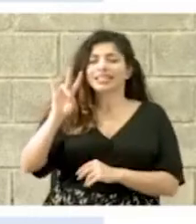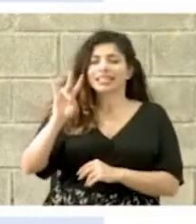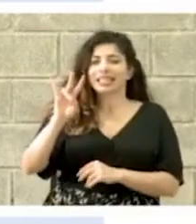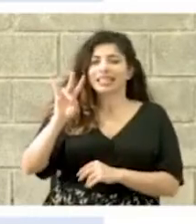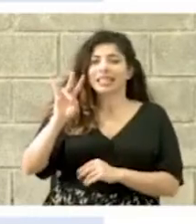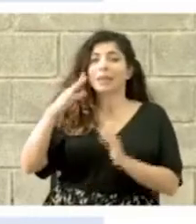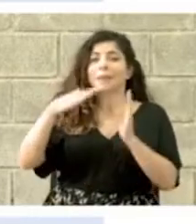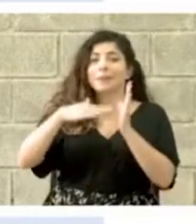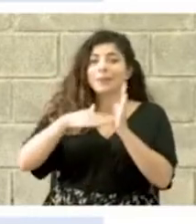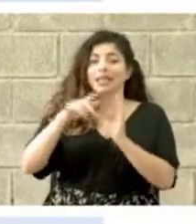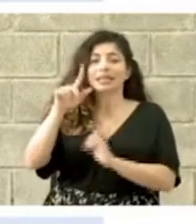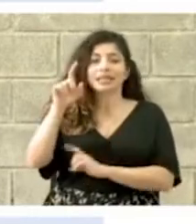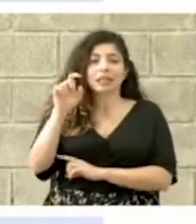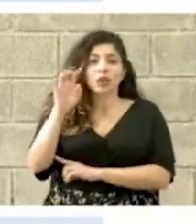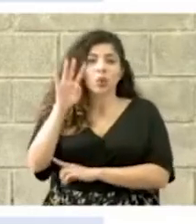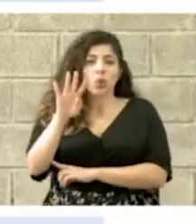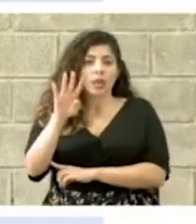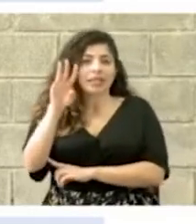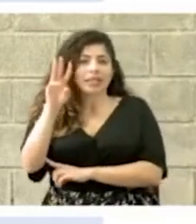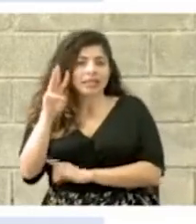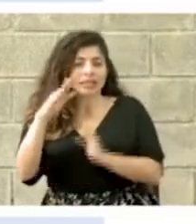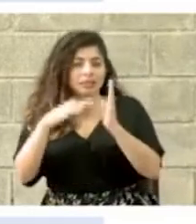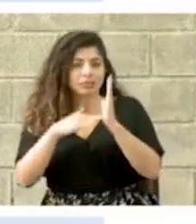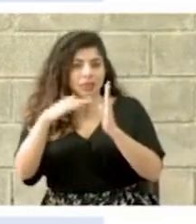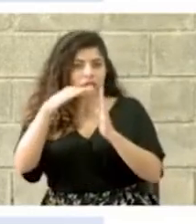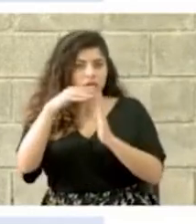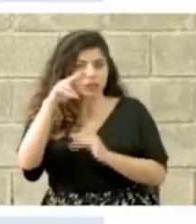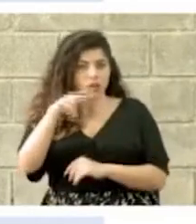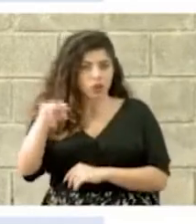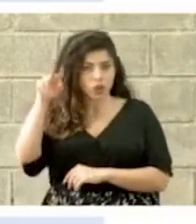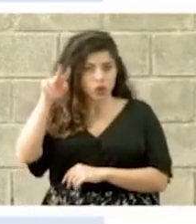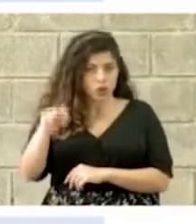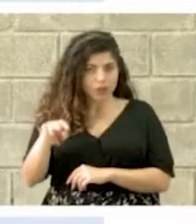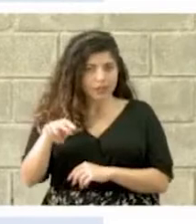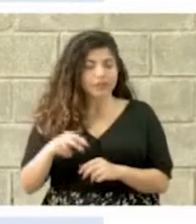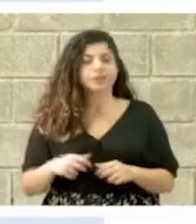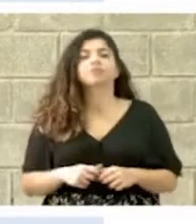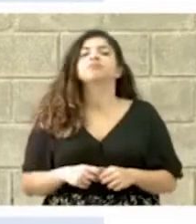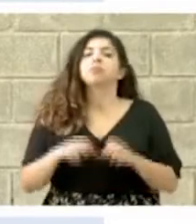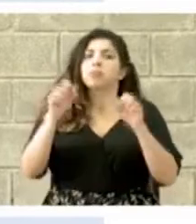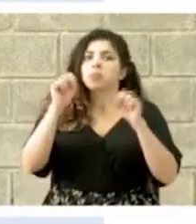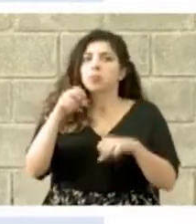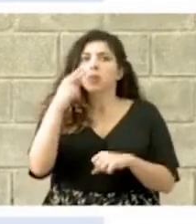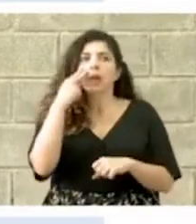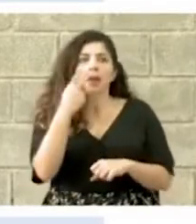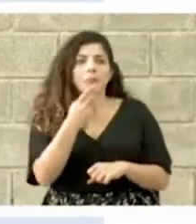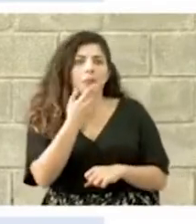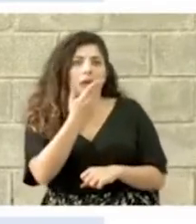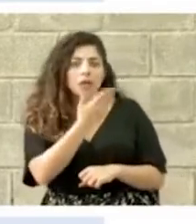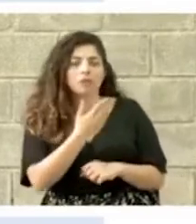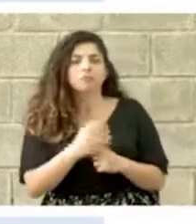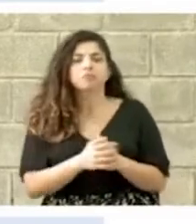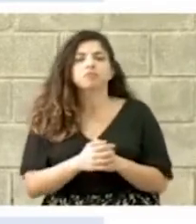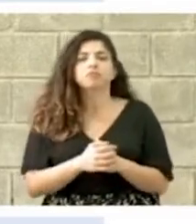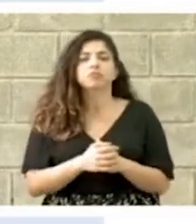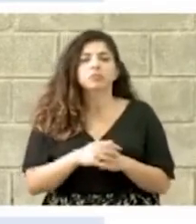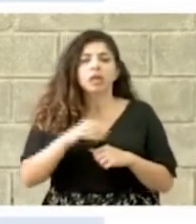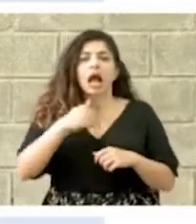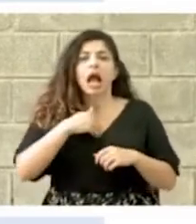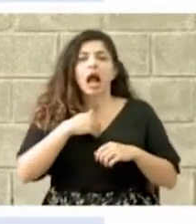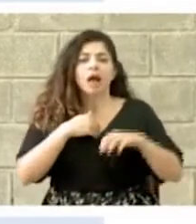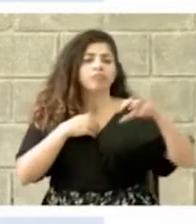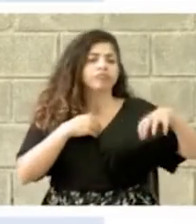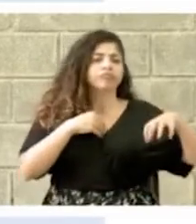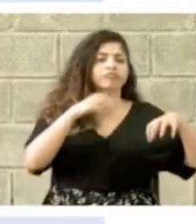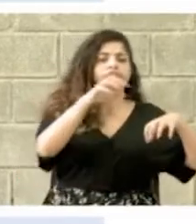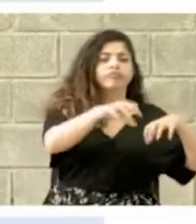.146 millones de colones. Podemos ver que están distribuidas